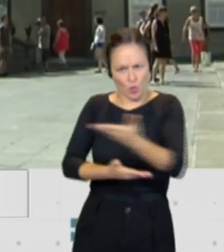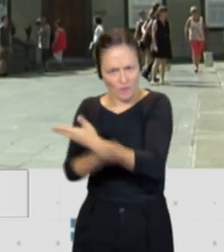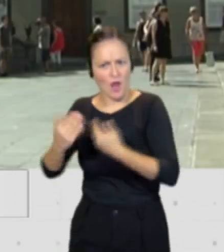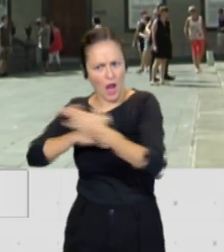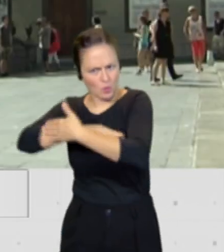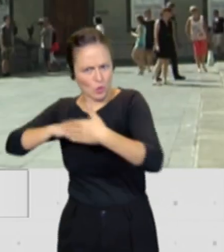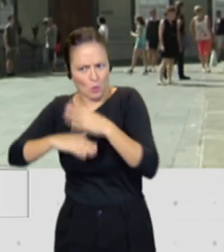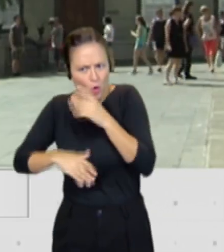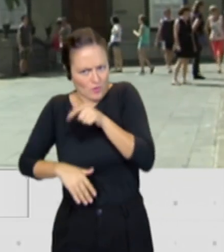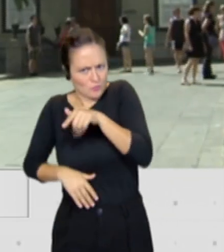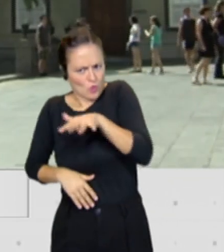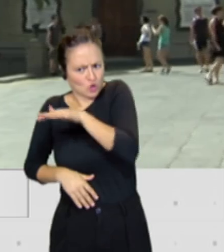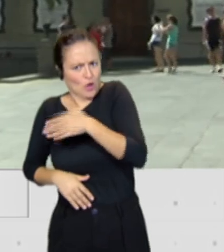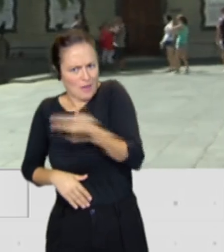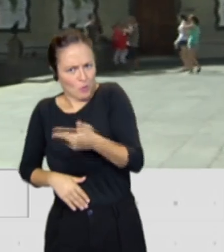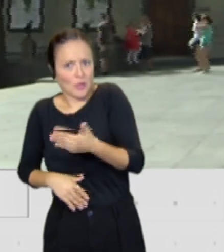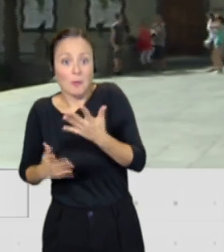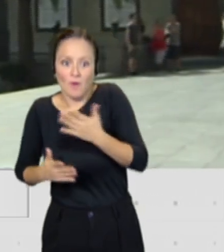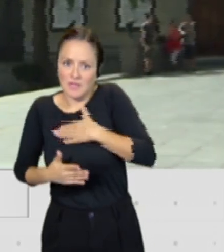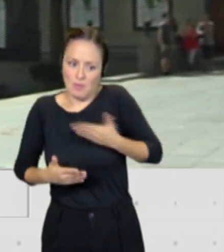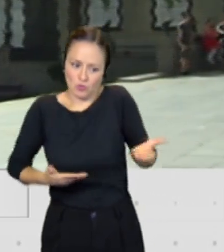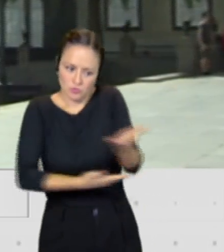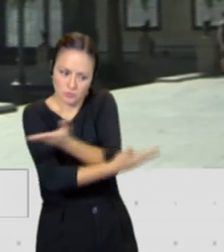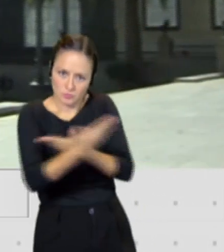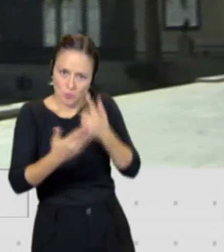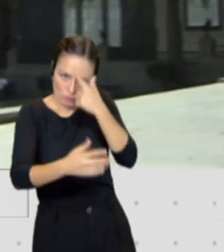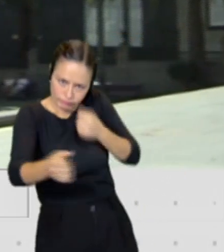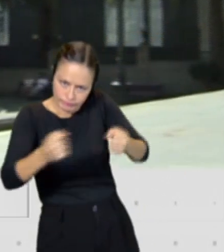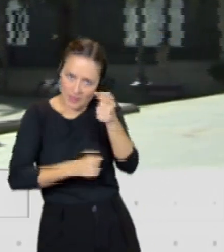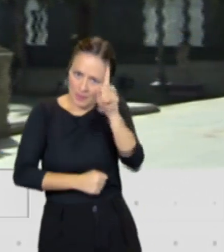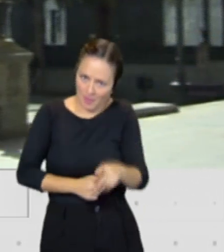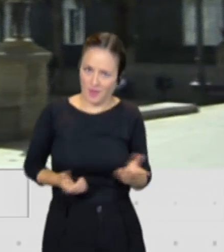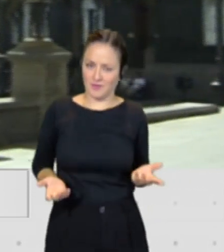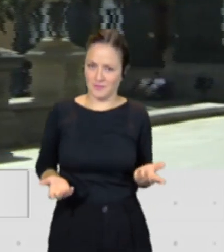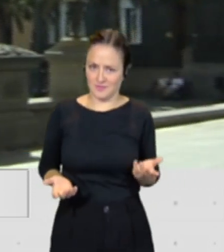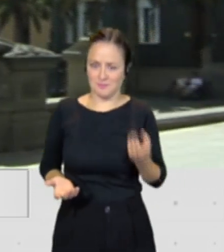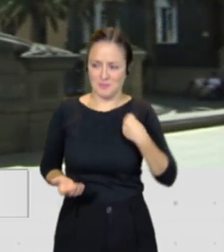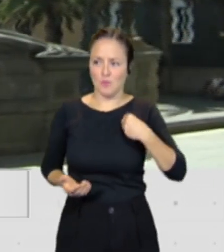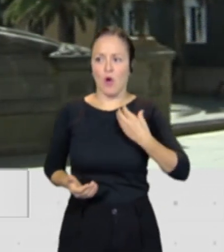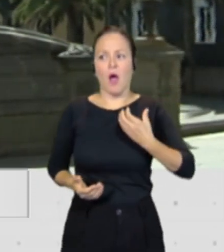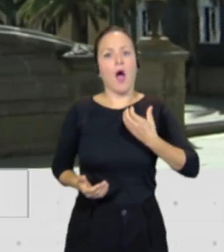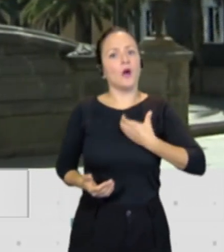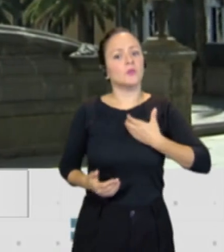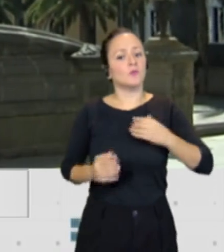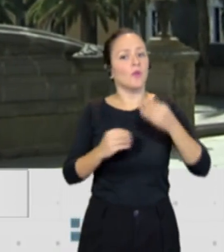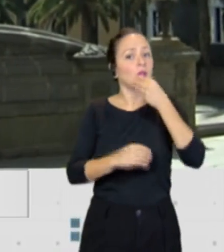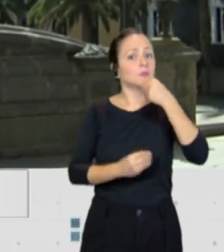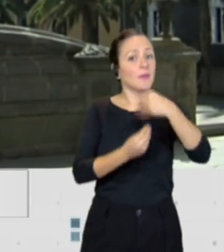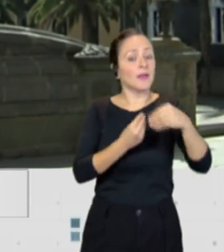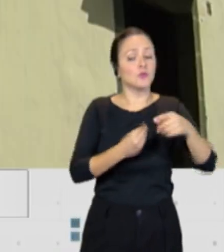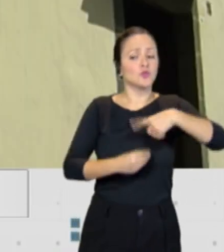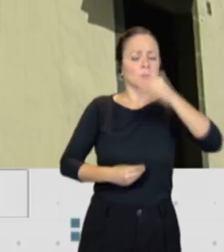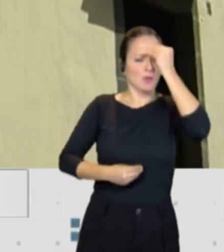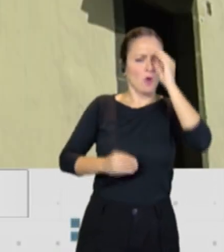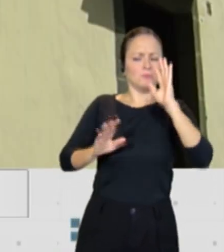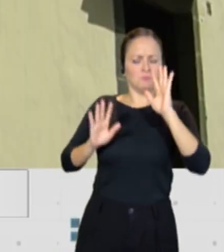deseamos es que también el puerto haga lo mismo con la ciudad. Y ha sido a distancia del Ayuntamiento de Las Palmas de Gran Canaria, lo que hemos dicho, vamos a ver